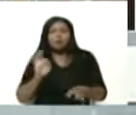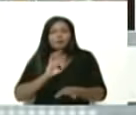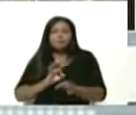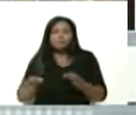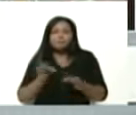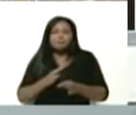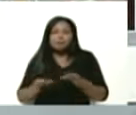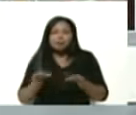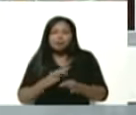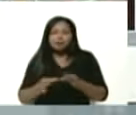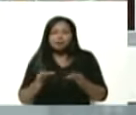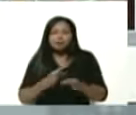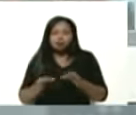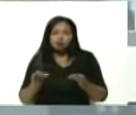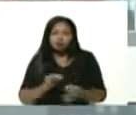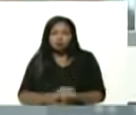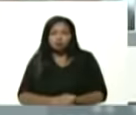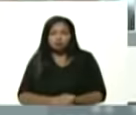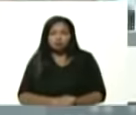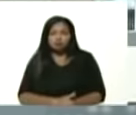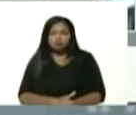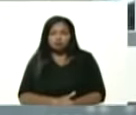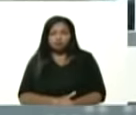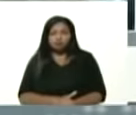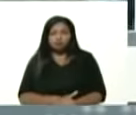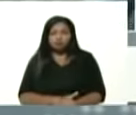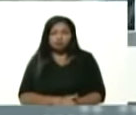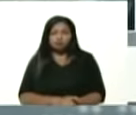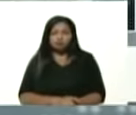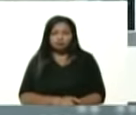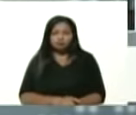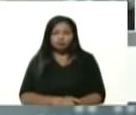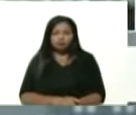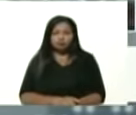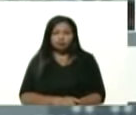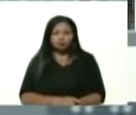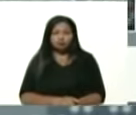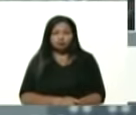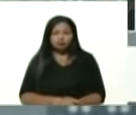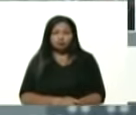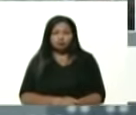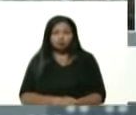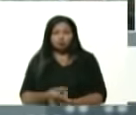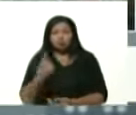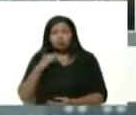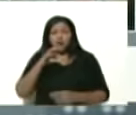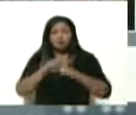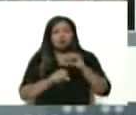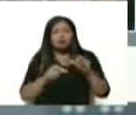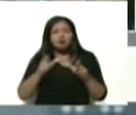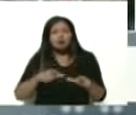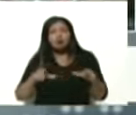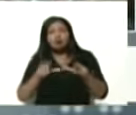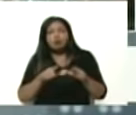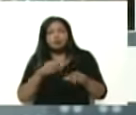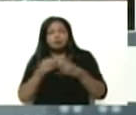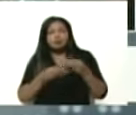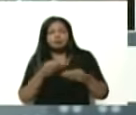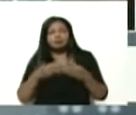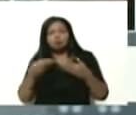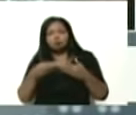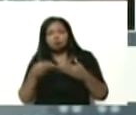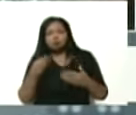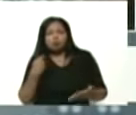criptomoneda nacional y bueno usted mire que tengo una compra en tal sitio y me la están haciendo en dólares